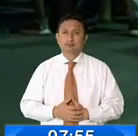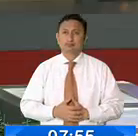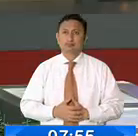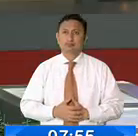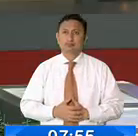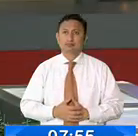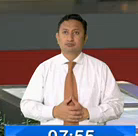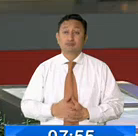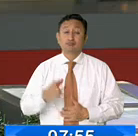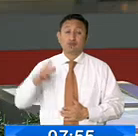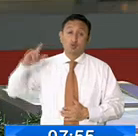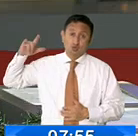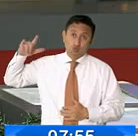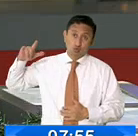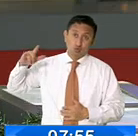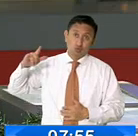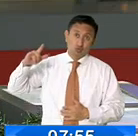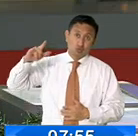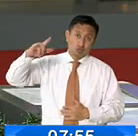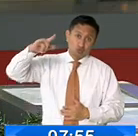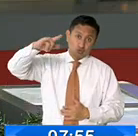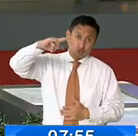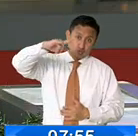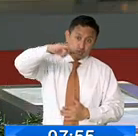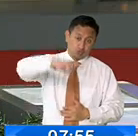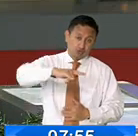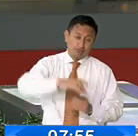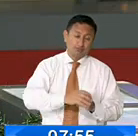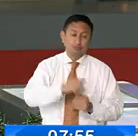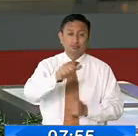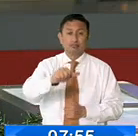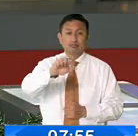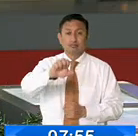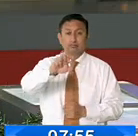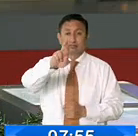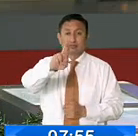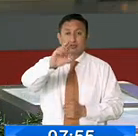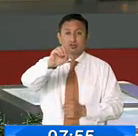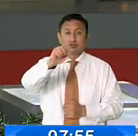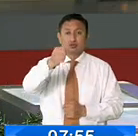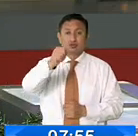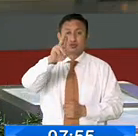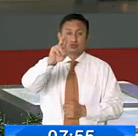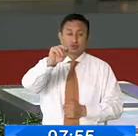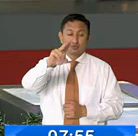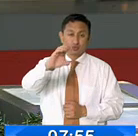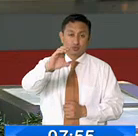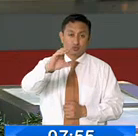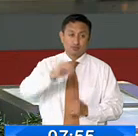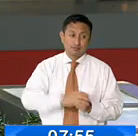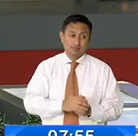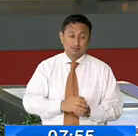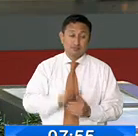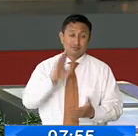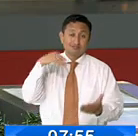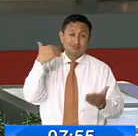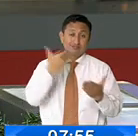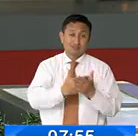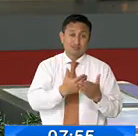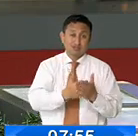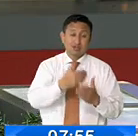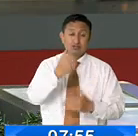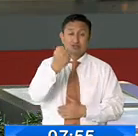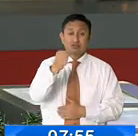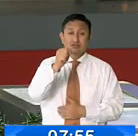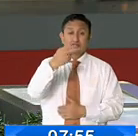Una avioneta de una operadora privada, Aéreo Xurco, que llegaba a Shell desde una comunidad indígena de la frontera